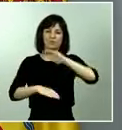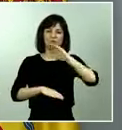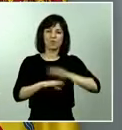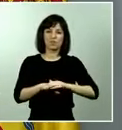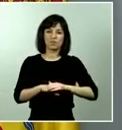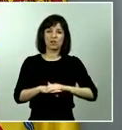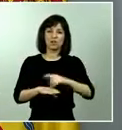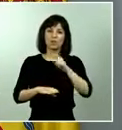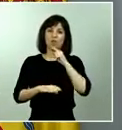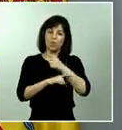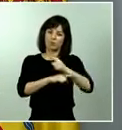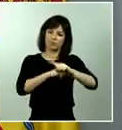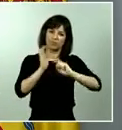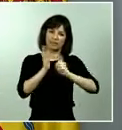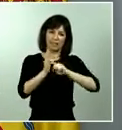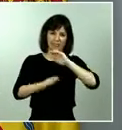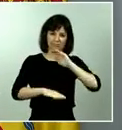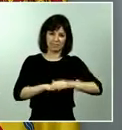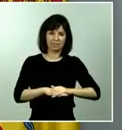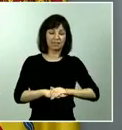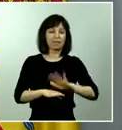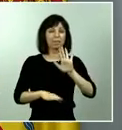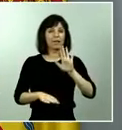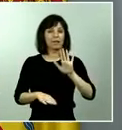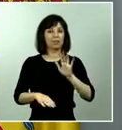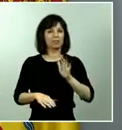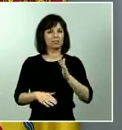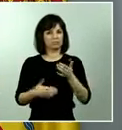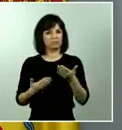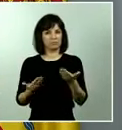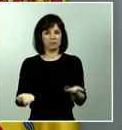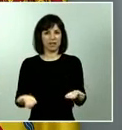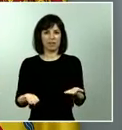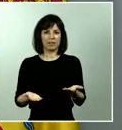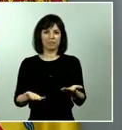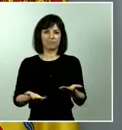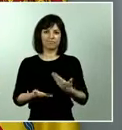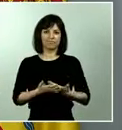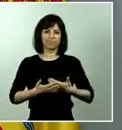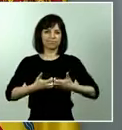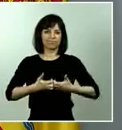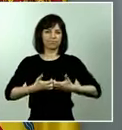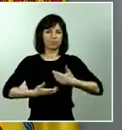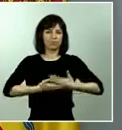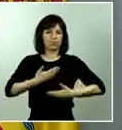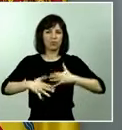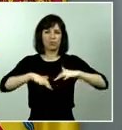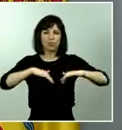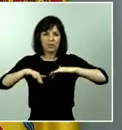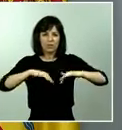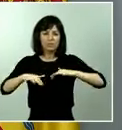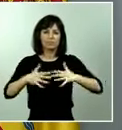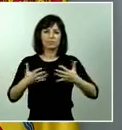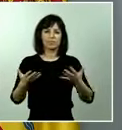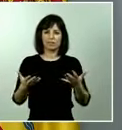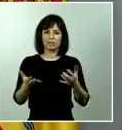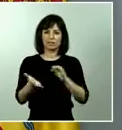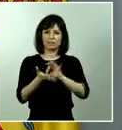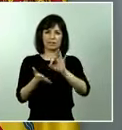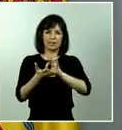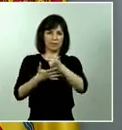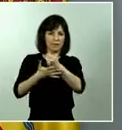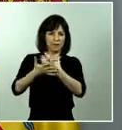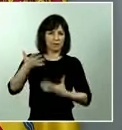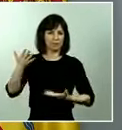ley. Pero también han garantizado para eso mismo el funcionamiento del conjunto de los servicios esenciales del